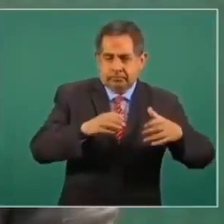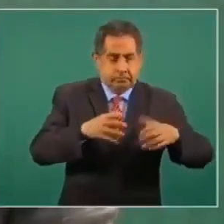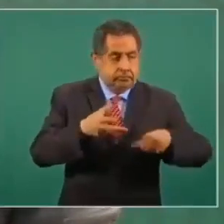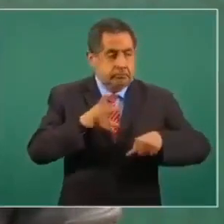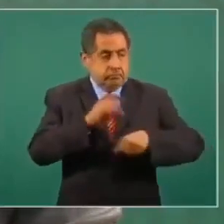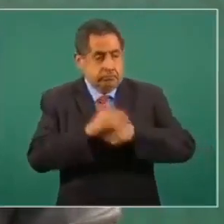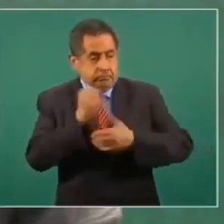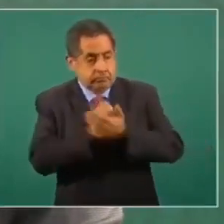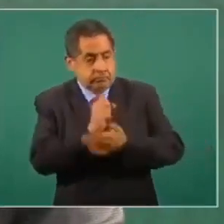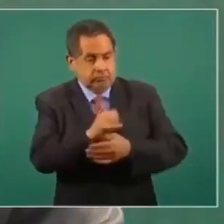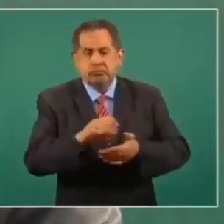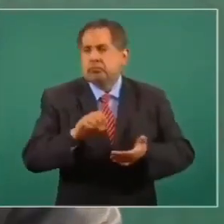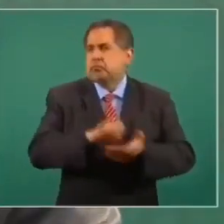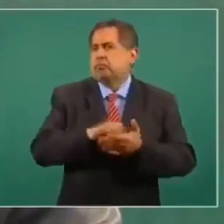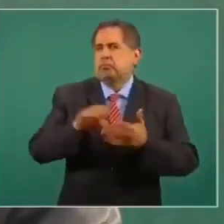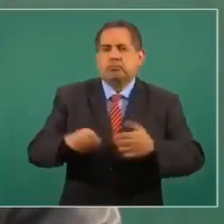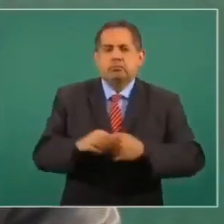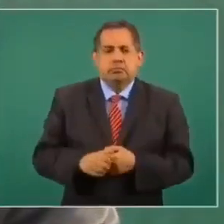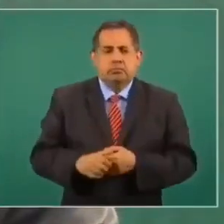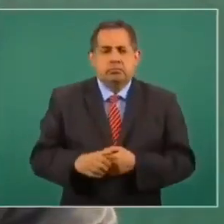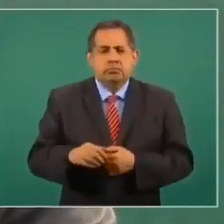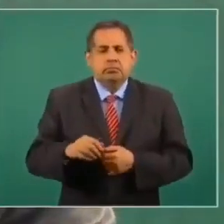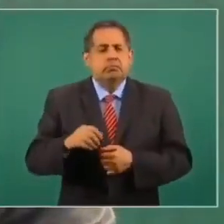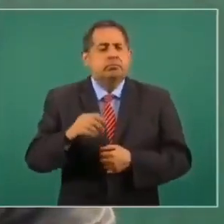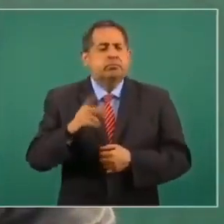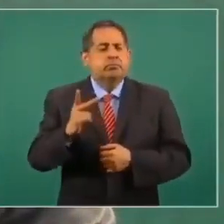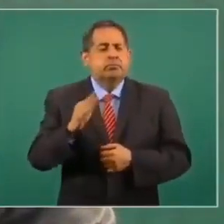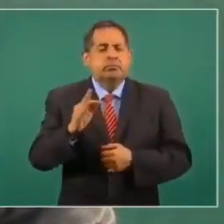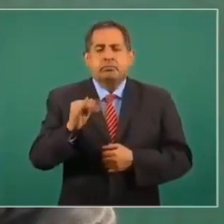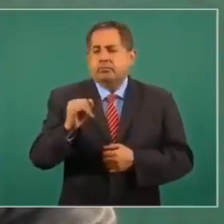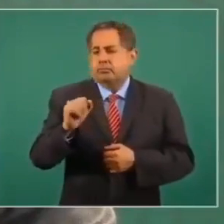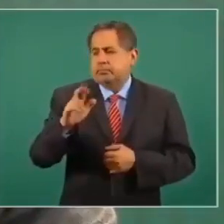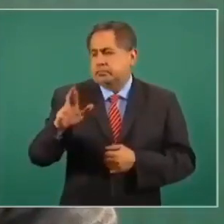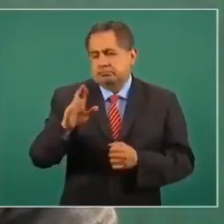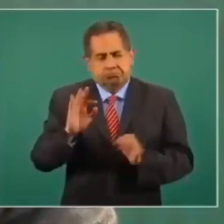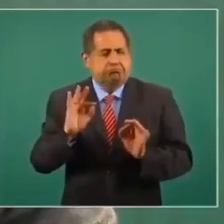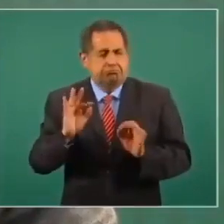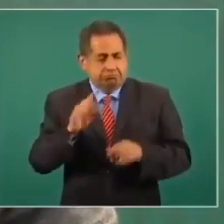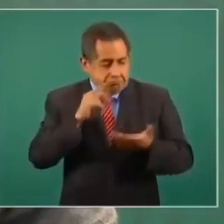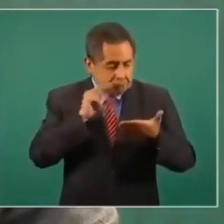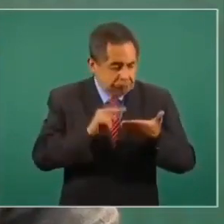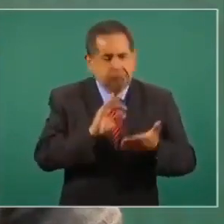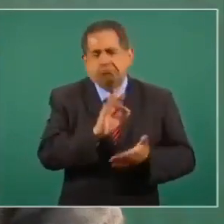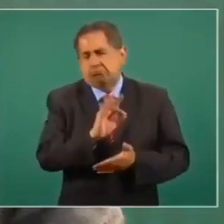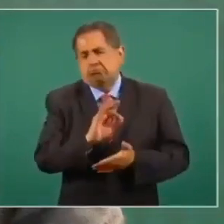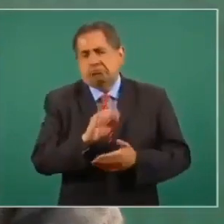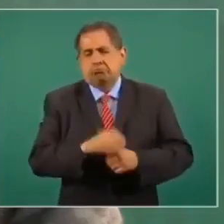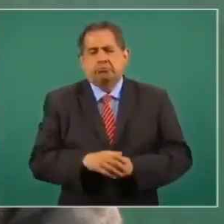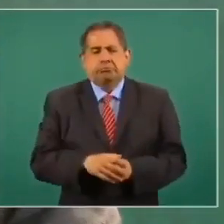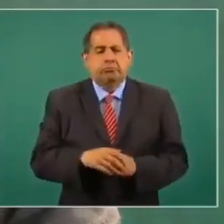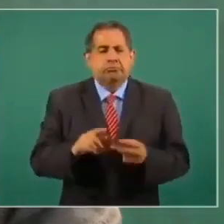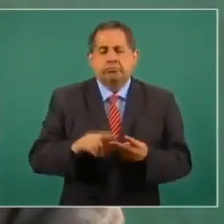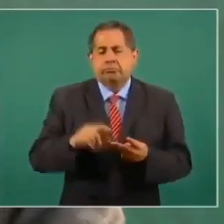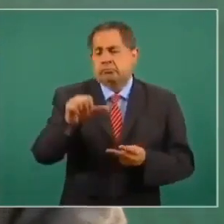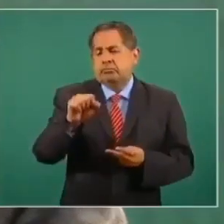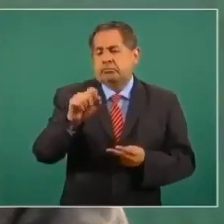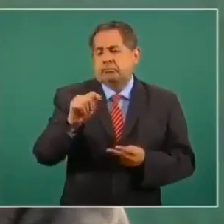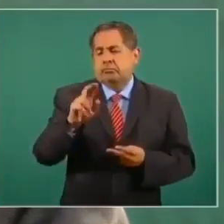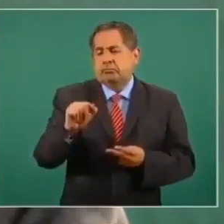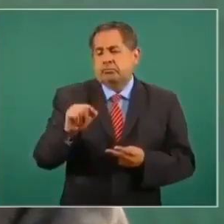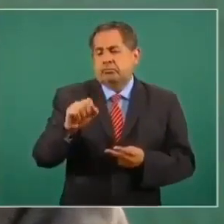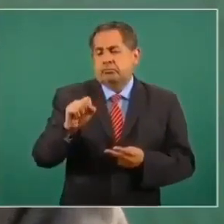O sea, por ejemplo, Pfizer, AstraZeneca,